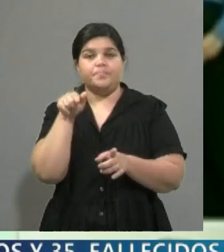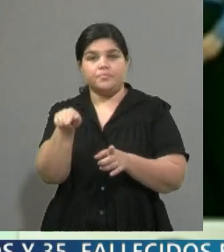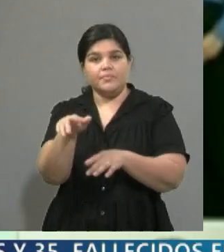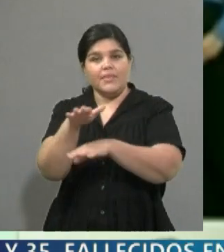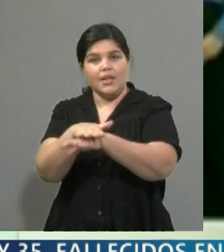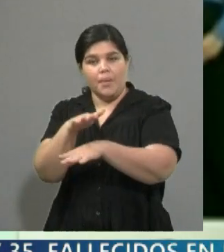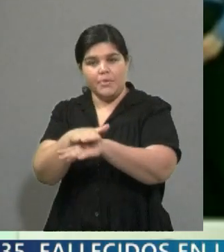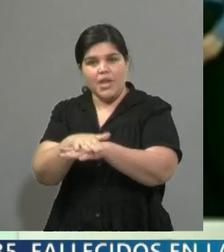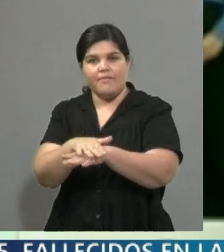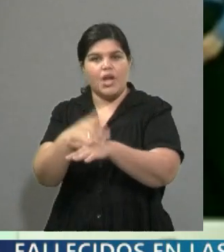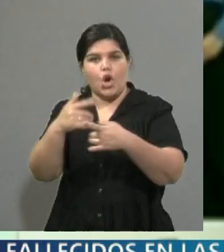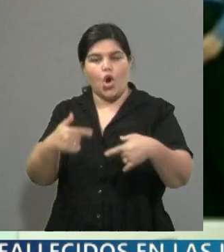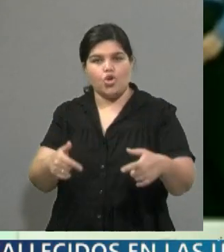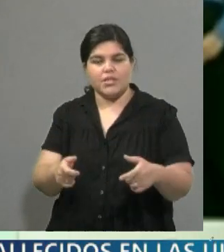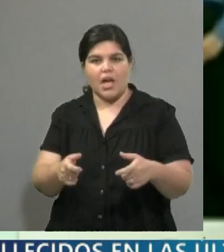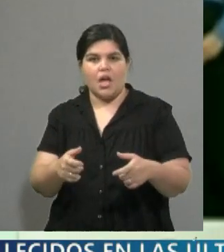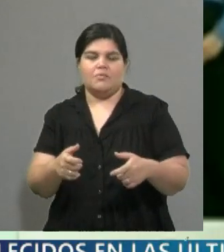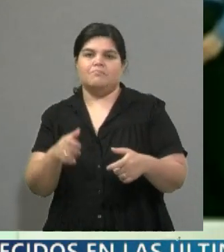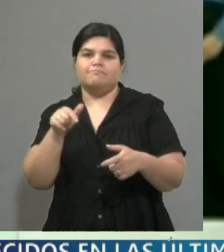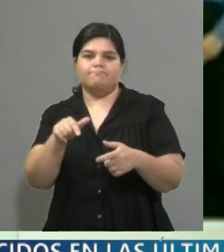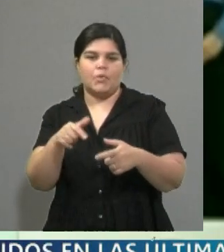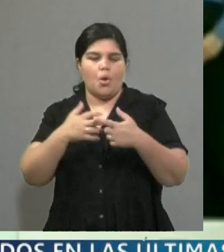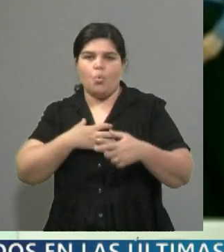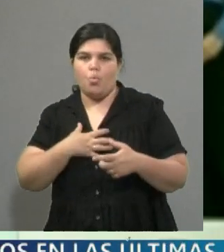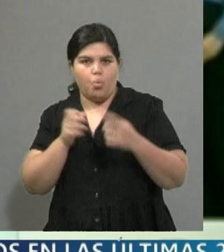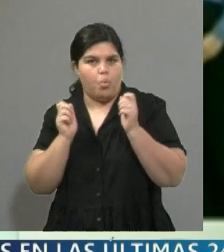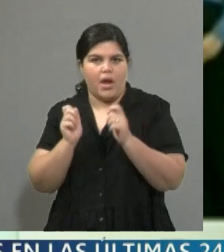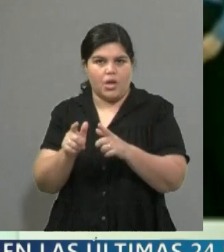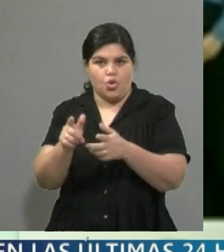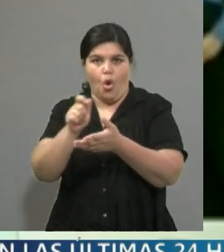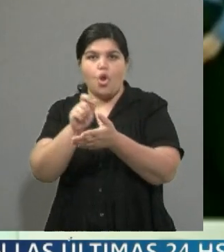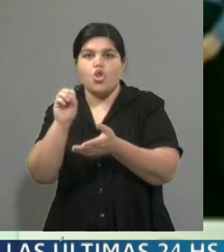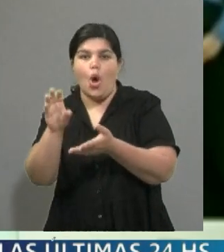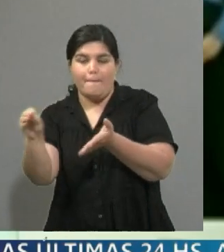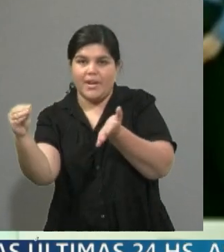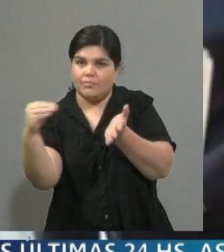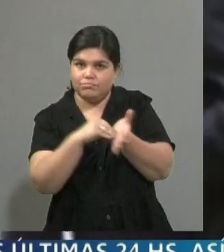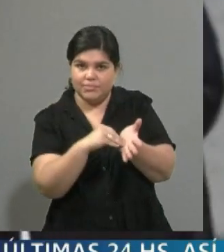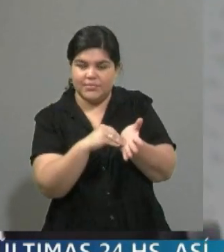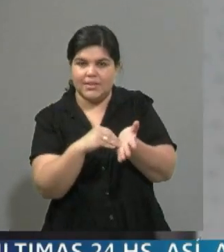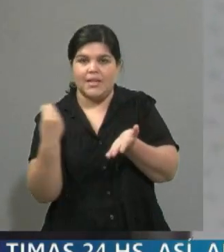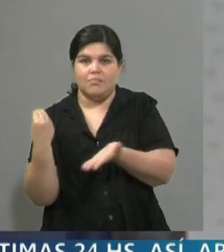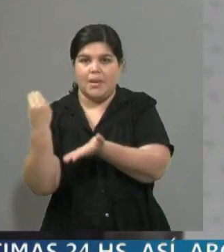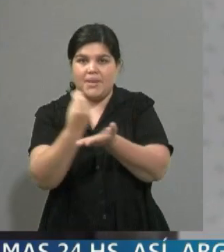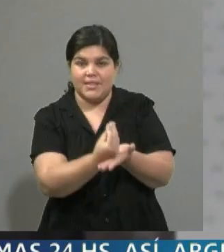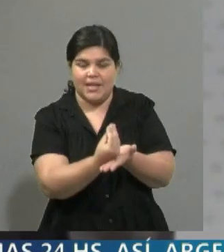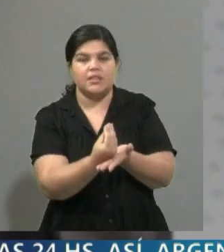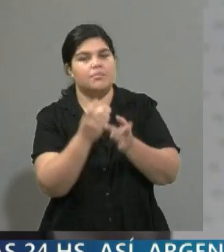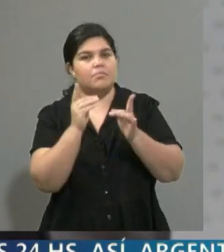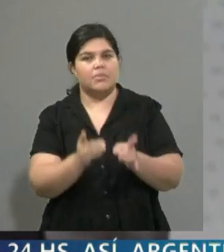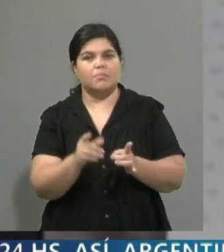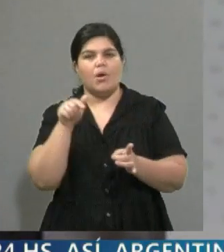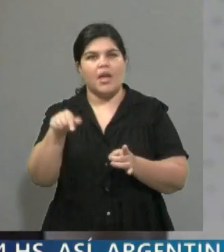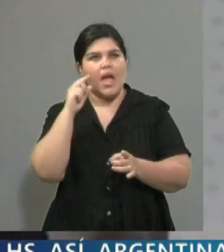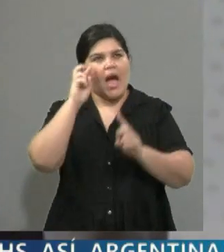Nicolás Maduro. Entonces, por eso por ahí es tan importante para Nicolás Maduro porque lo que implica, digamos, a lo que plantean algunos analistas y